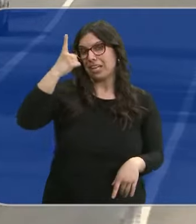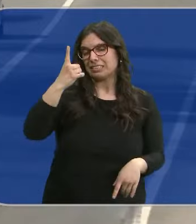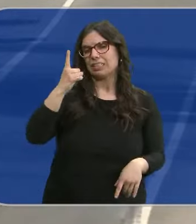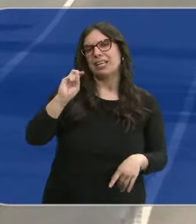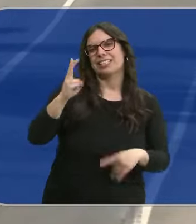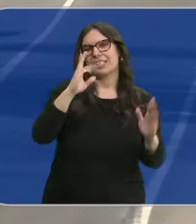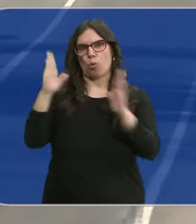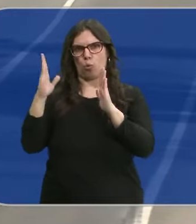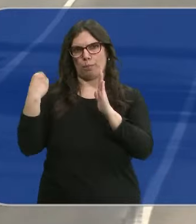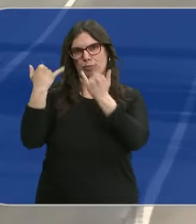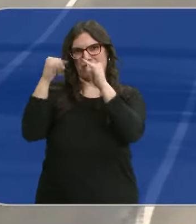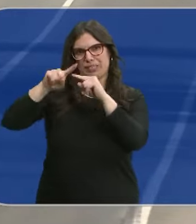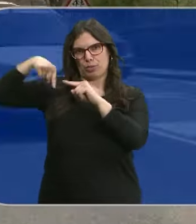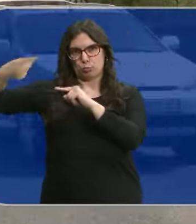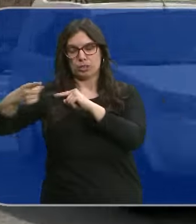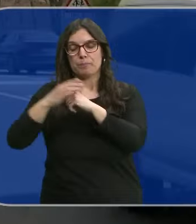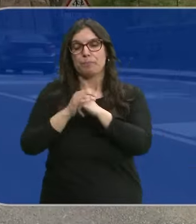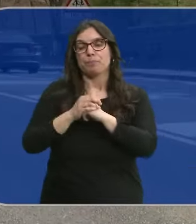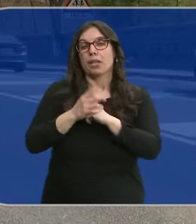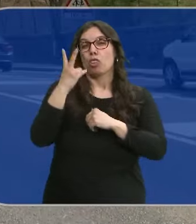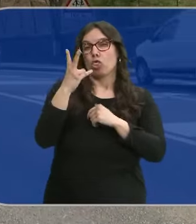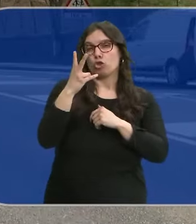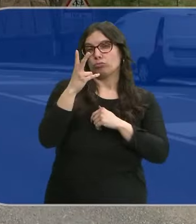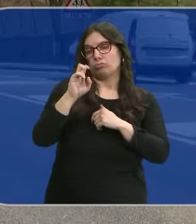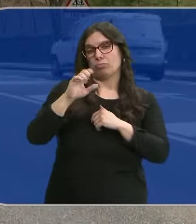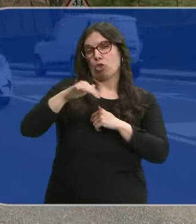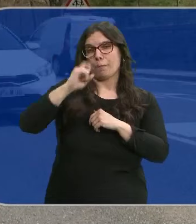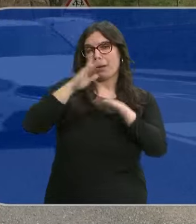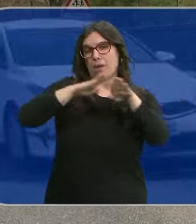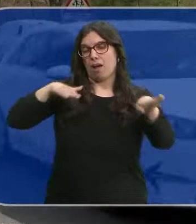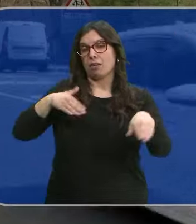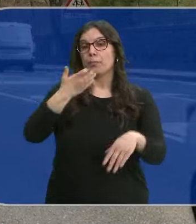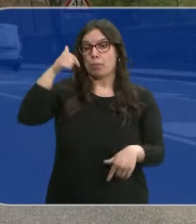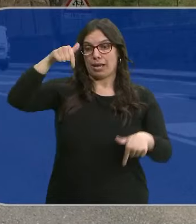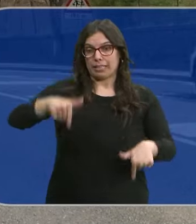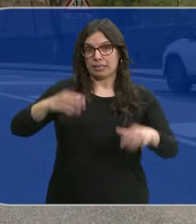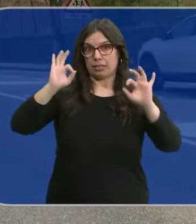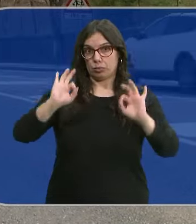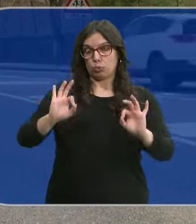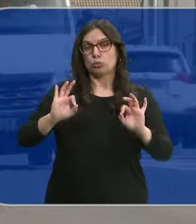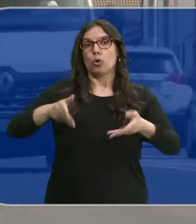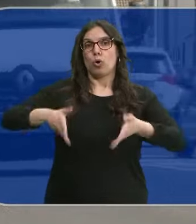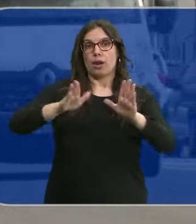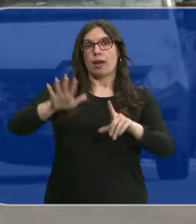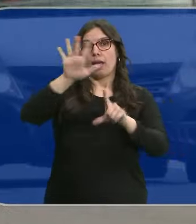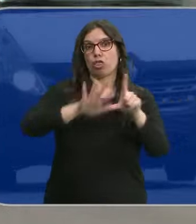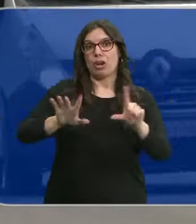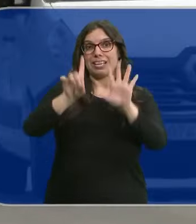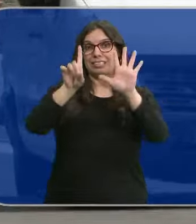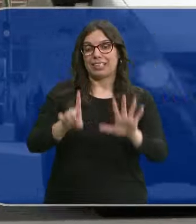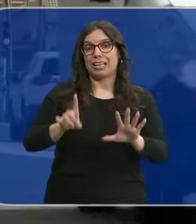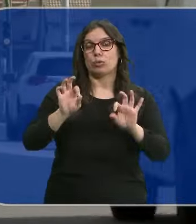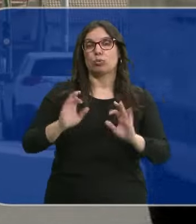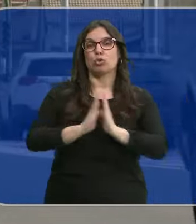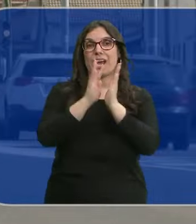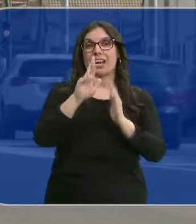segunda fase. Hay varios puntos que históricamente registran retenciones de tráfico. Uno de ellos es esta travesía de la Nacional Sexta a su paso